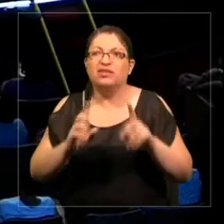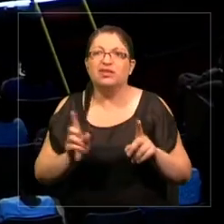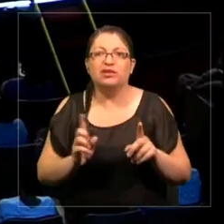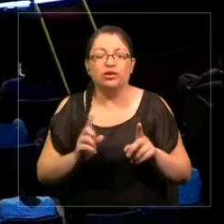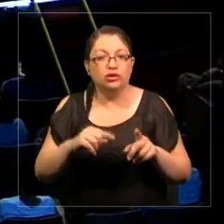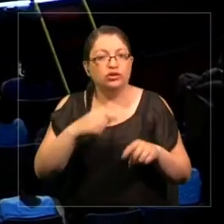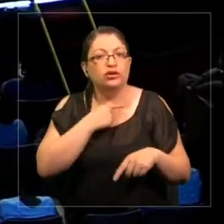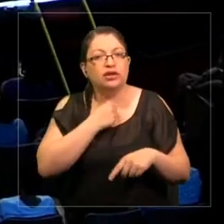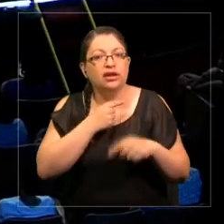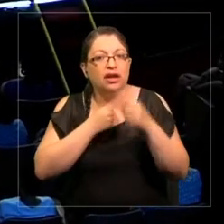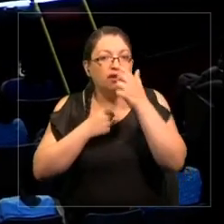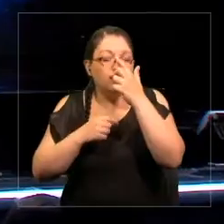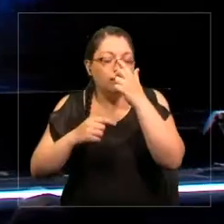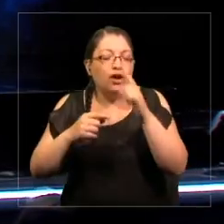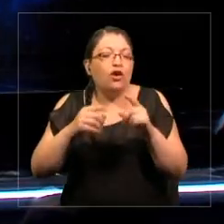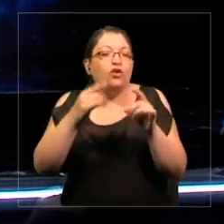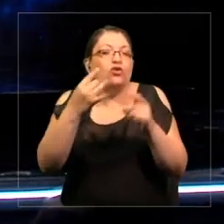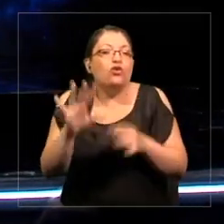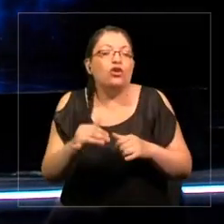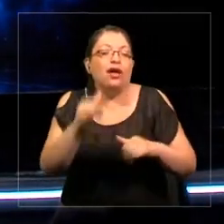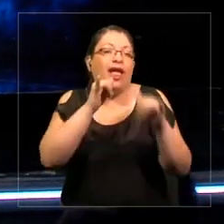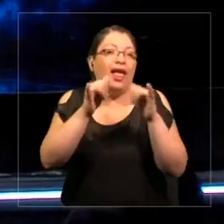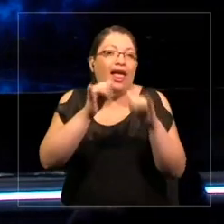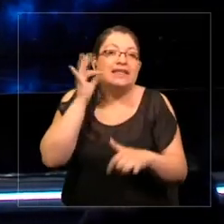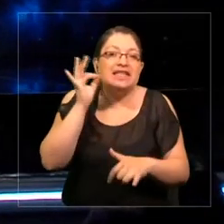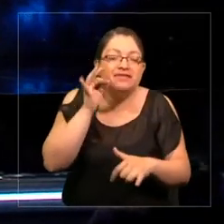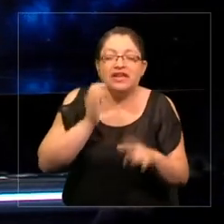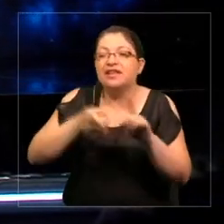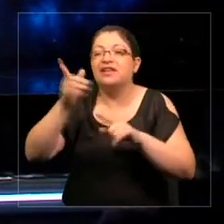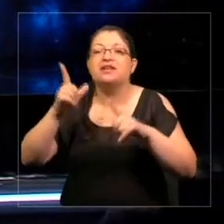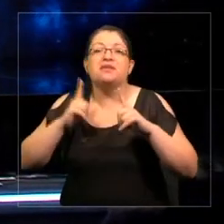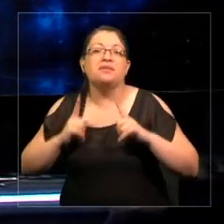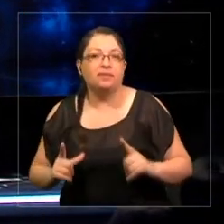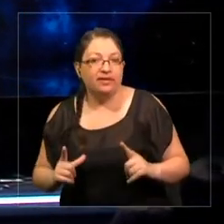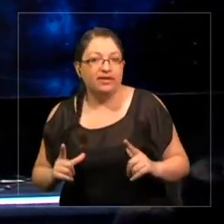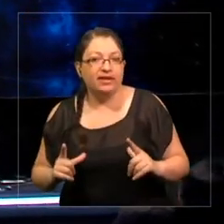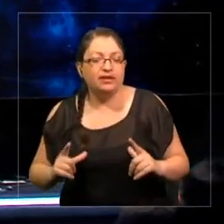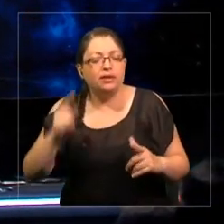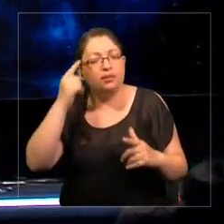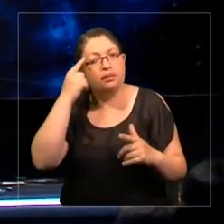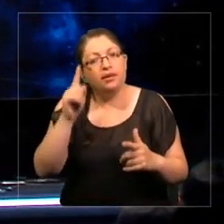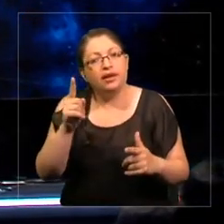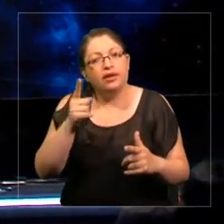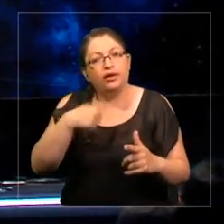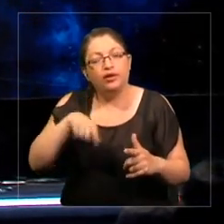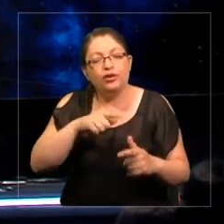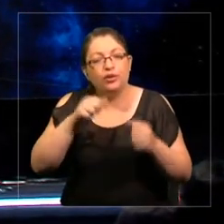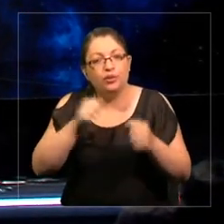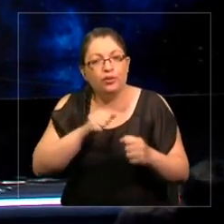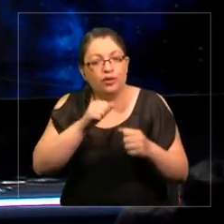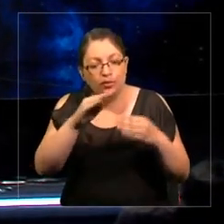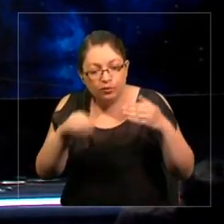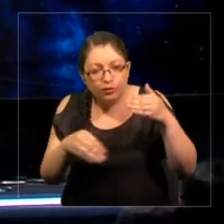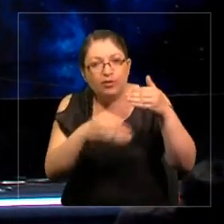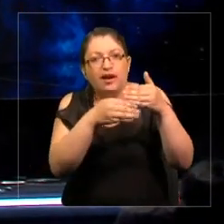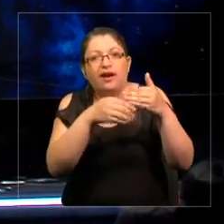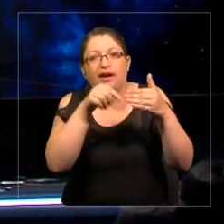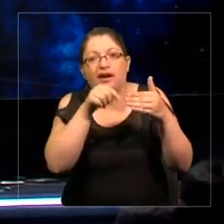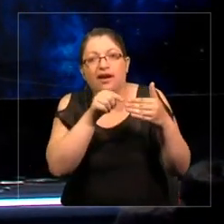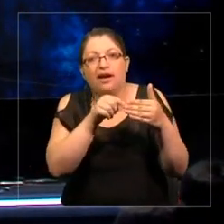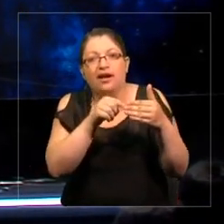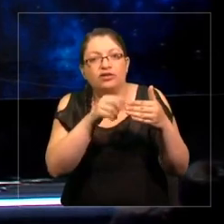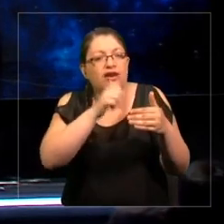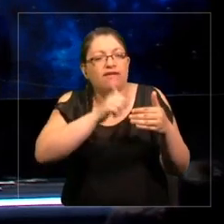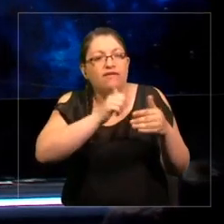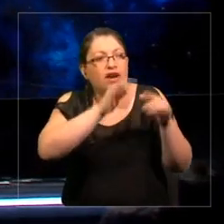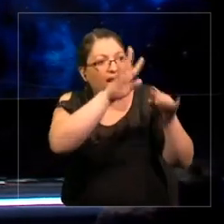quiero tomarme un par de cervezas e irme de vacaciones. Pero, ¿qué podríamos agregar que no esté ya en estos